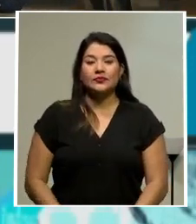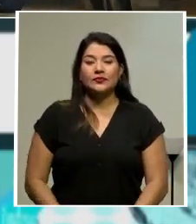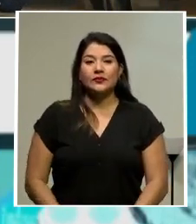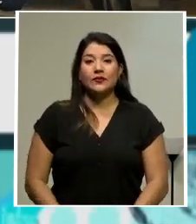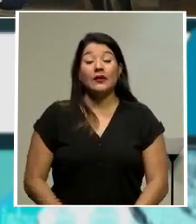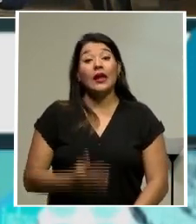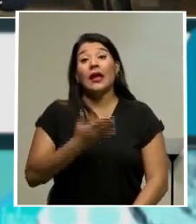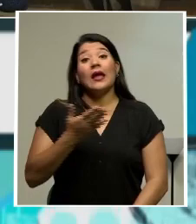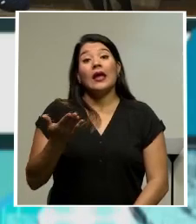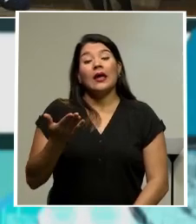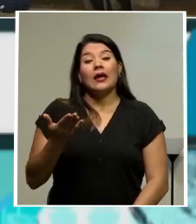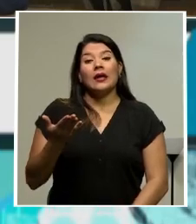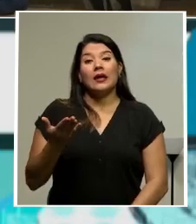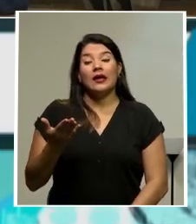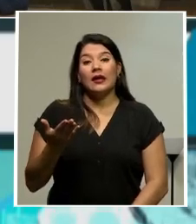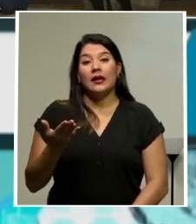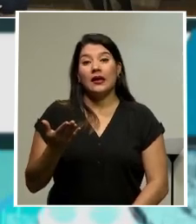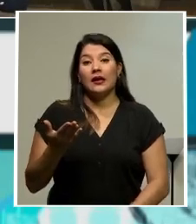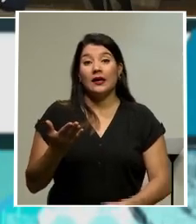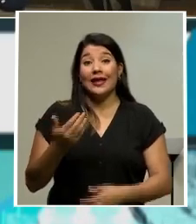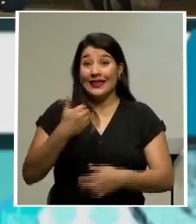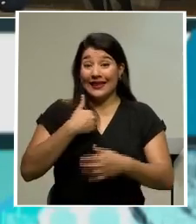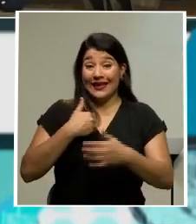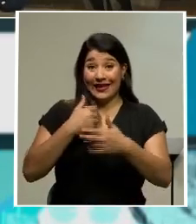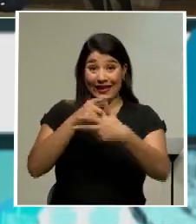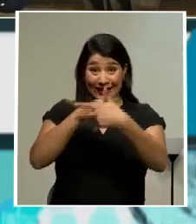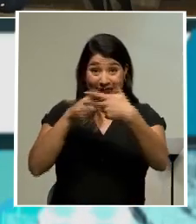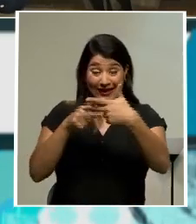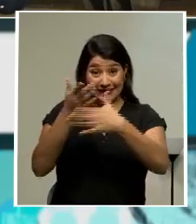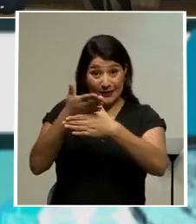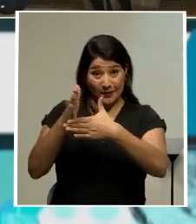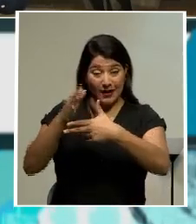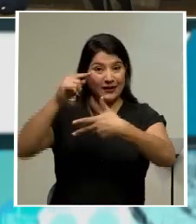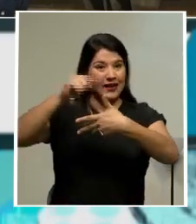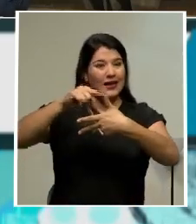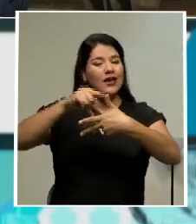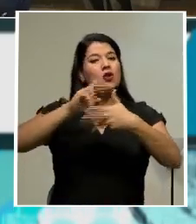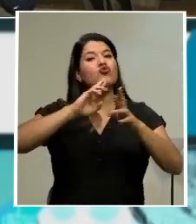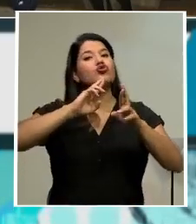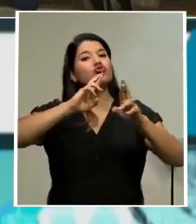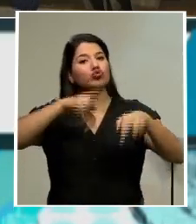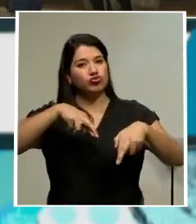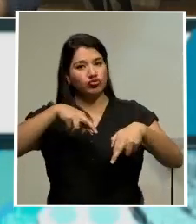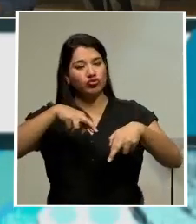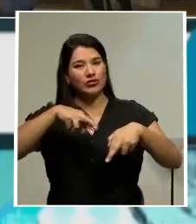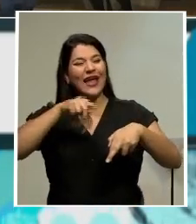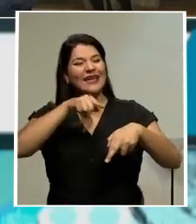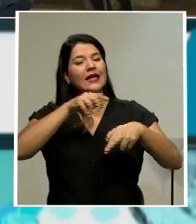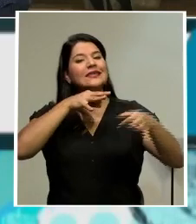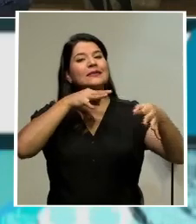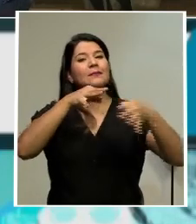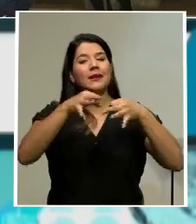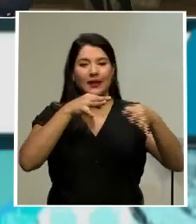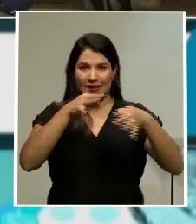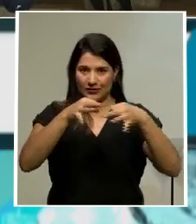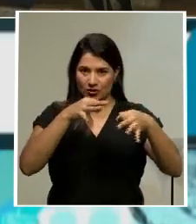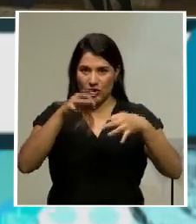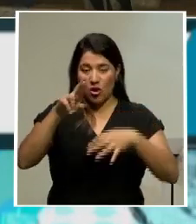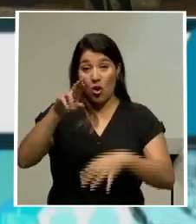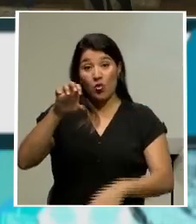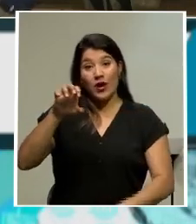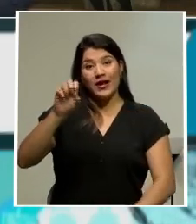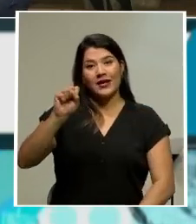que bueno, se divide en tres partes, que es el resultante, que es la explicación de lo que